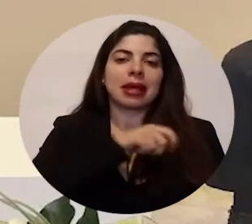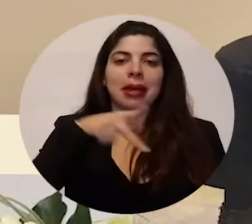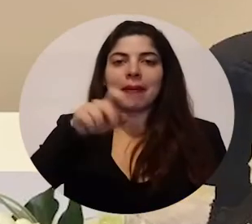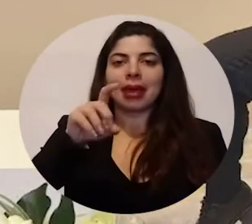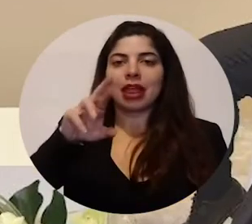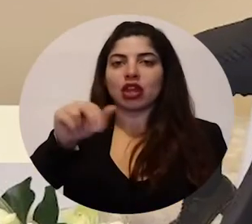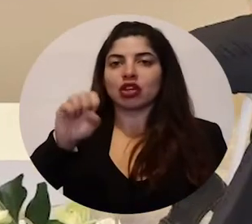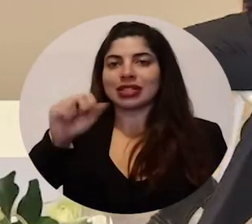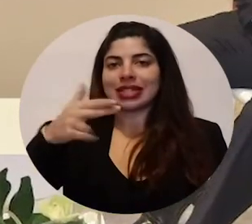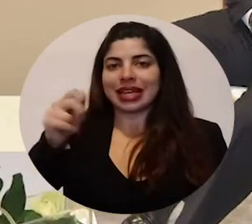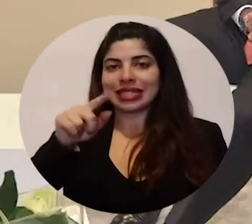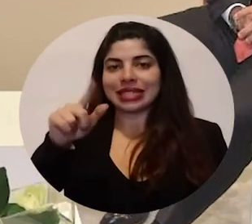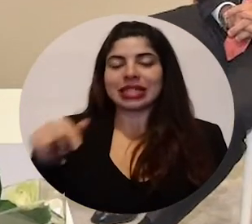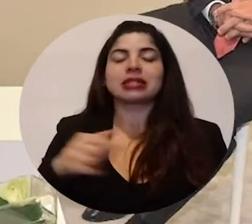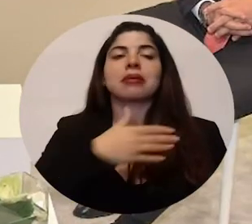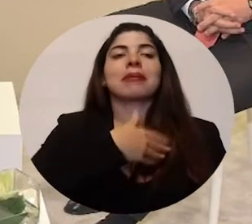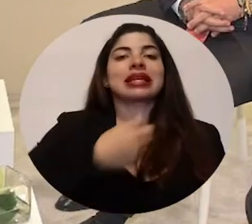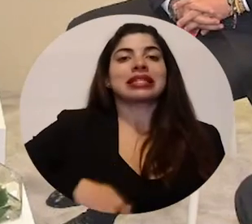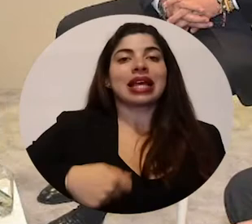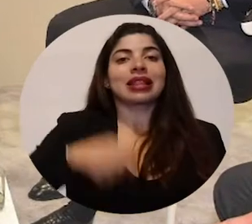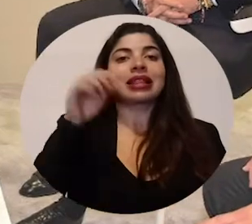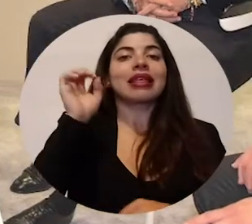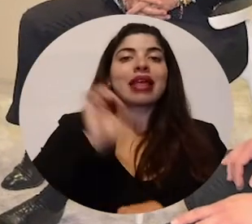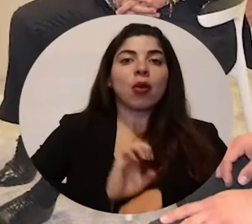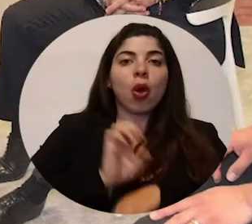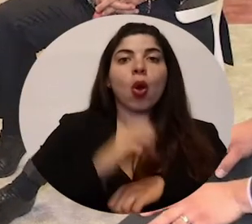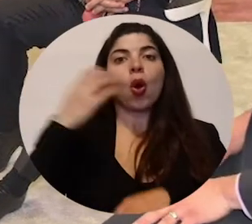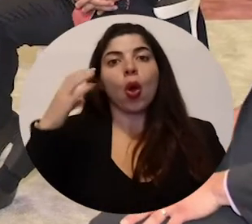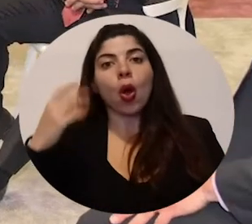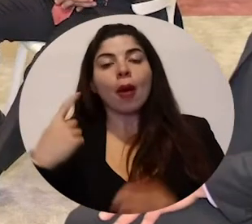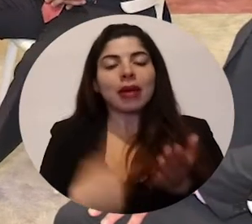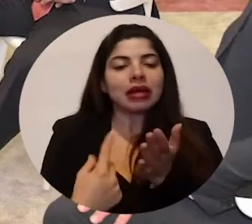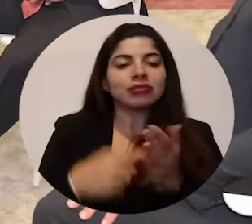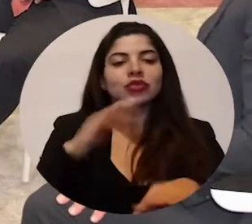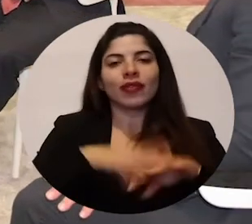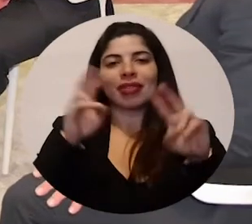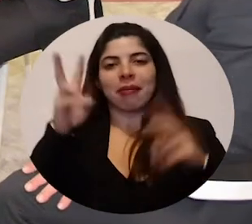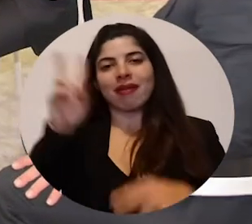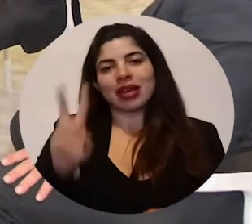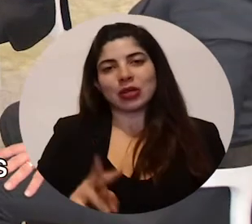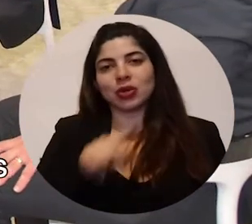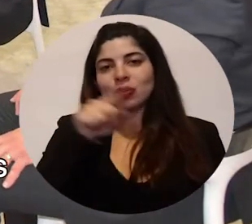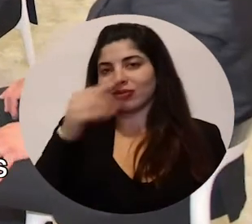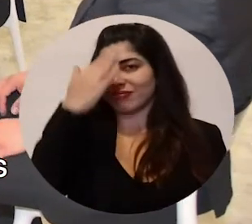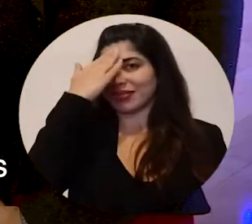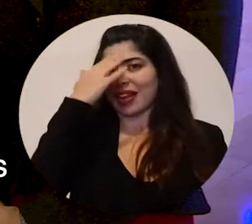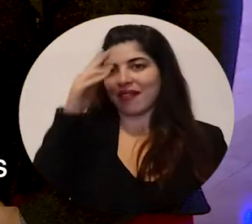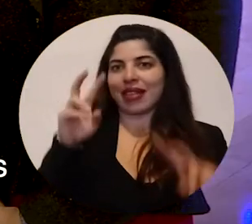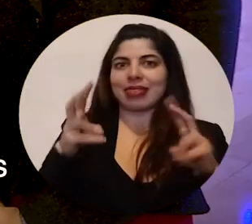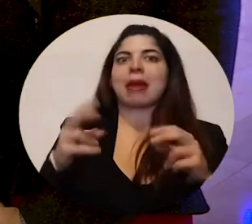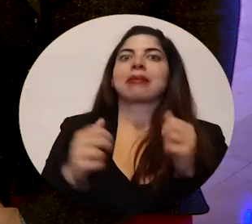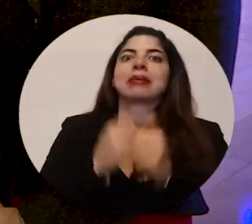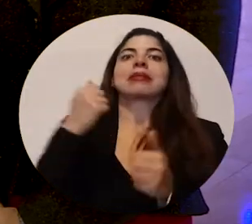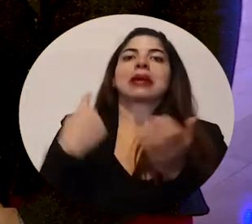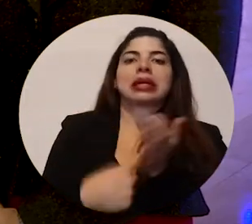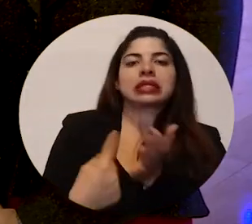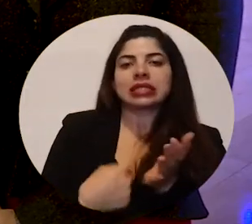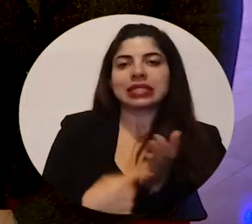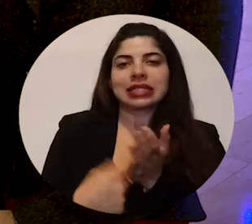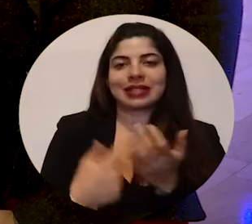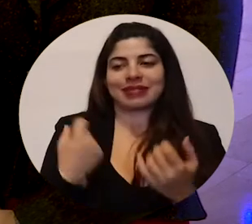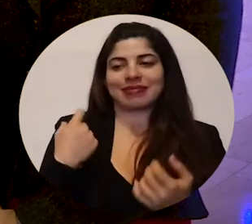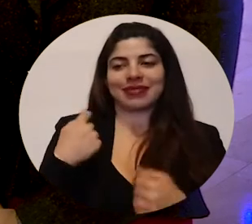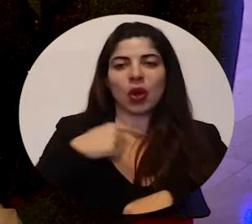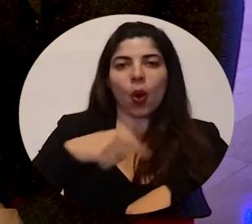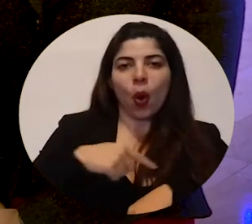los presidentes de Ecuador y Colombia, donde abordamos la temática de Venezuela, que como saben ha sido tema que ha estado transcurriendo en las últimas